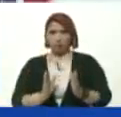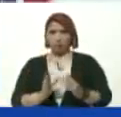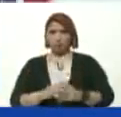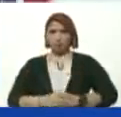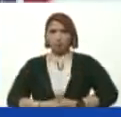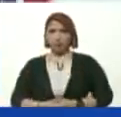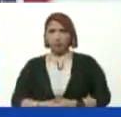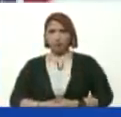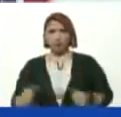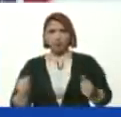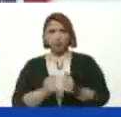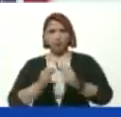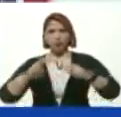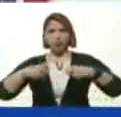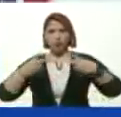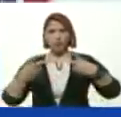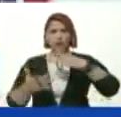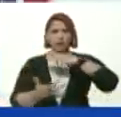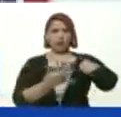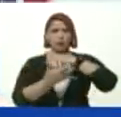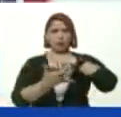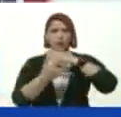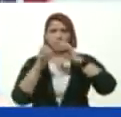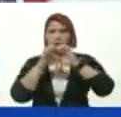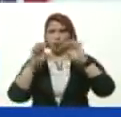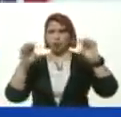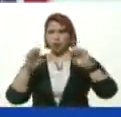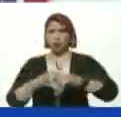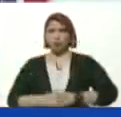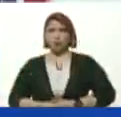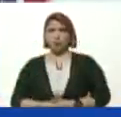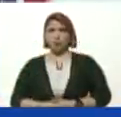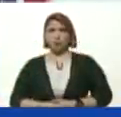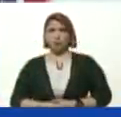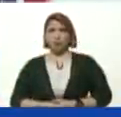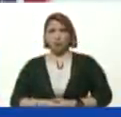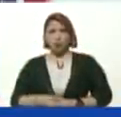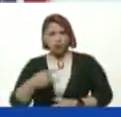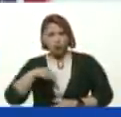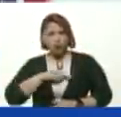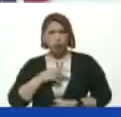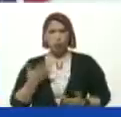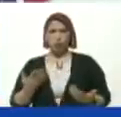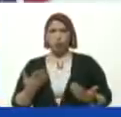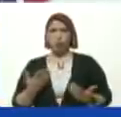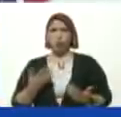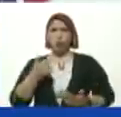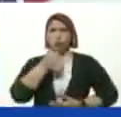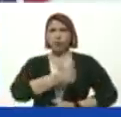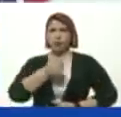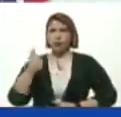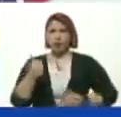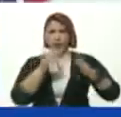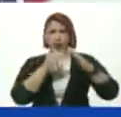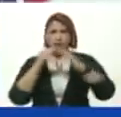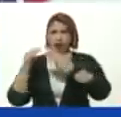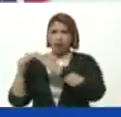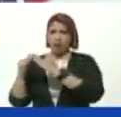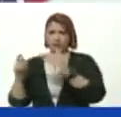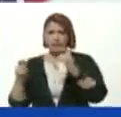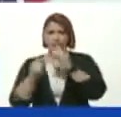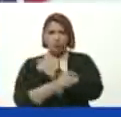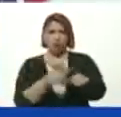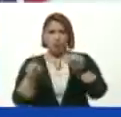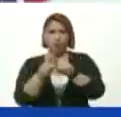Con nuevas tecnologías De la educación Que íbamos a colocar Cada hogar Una